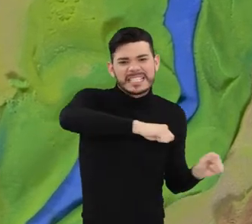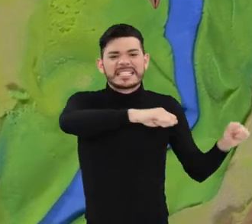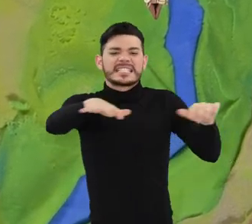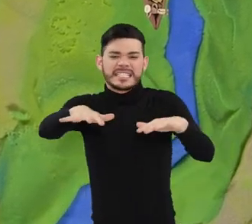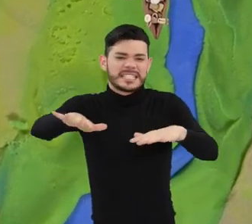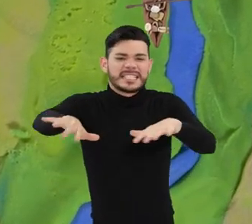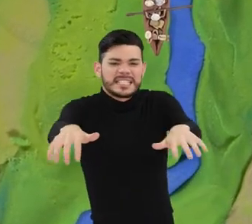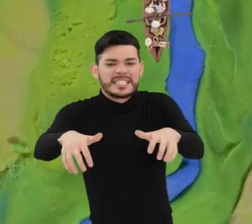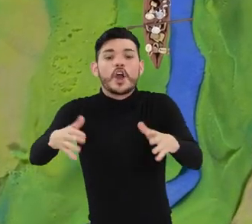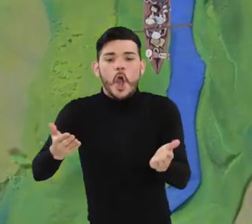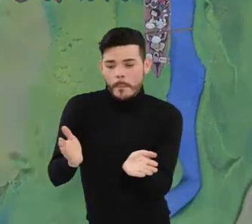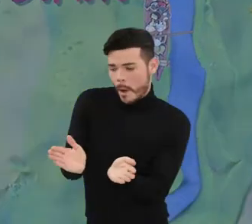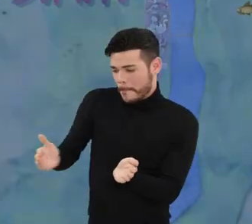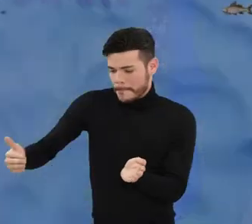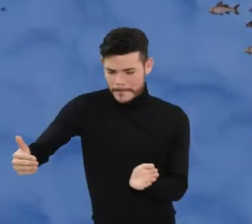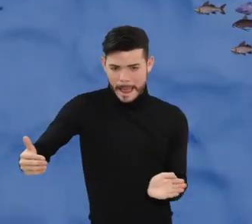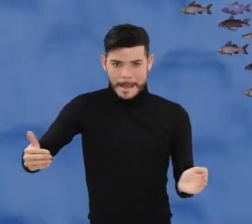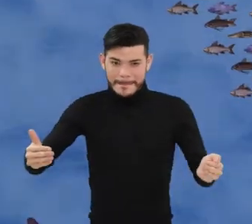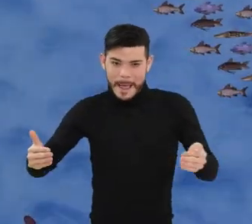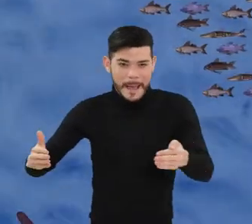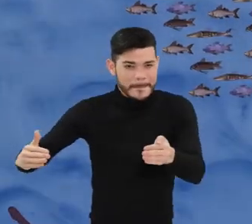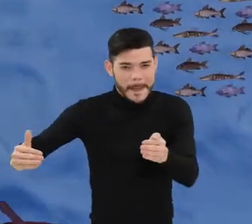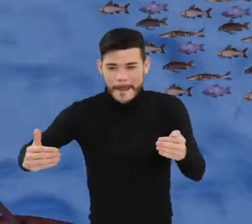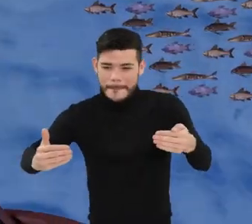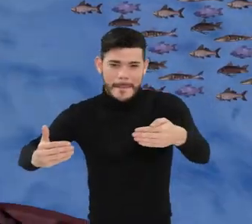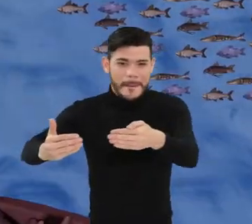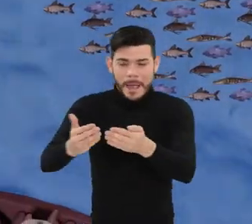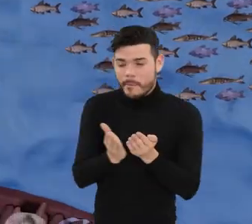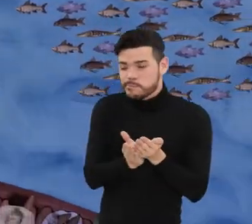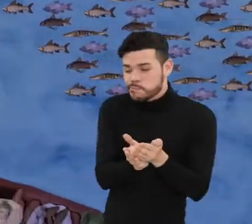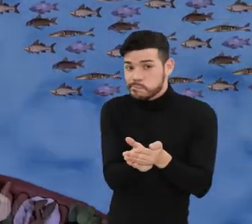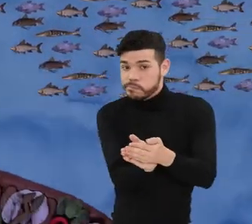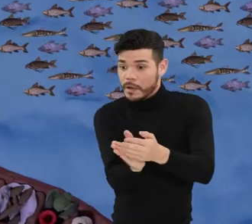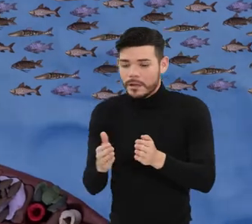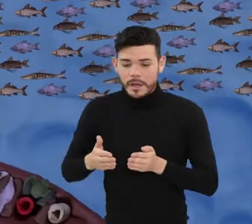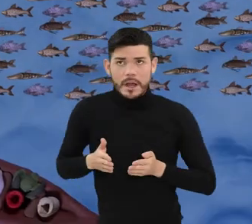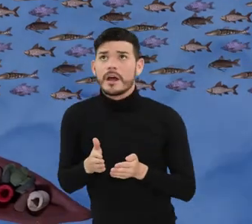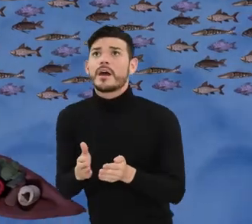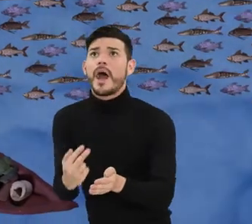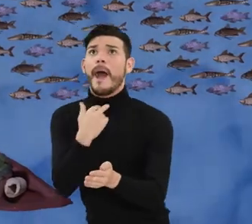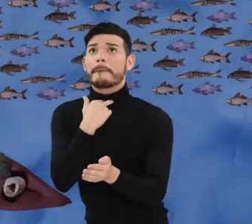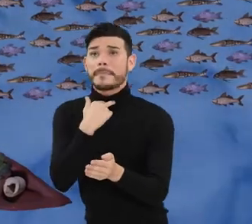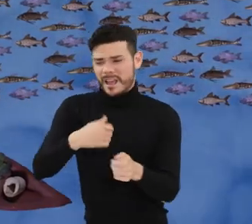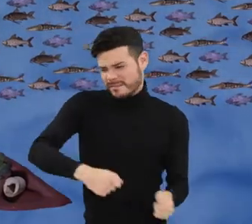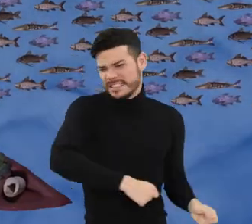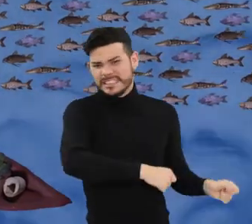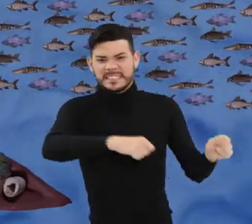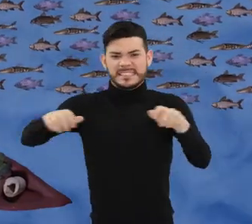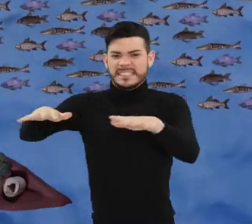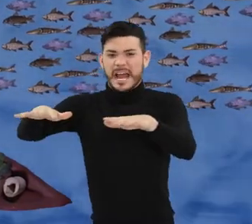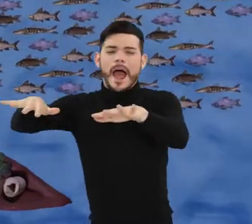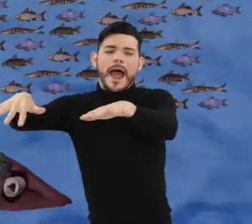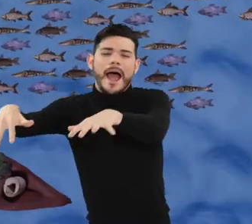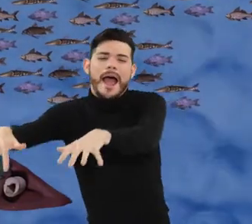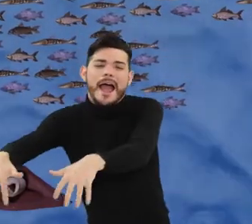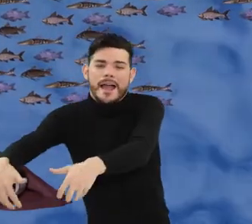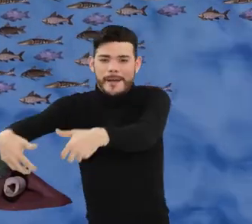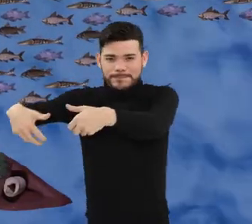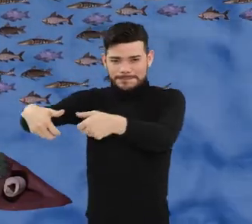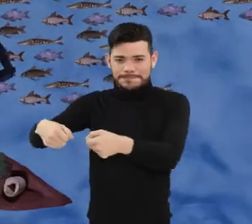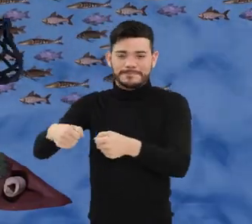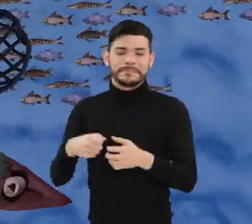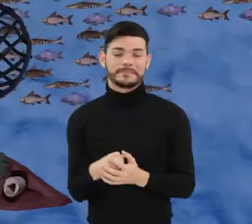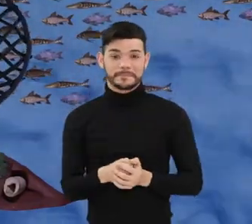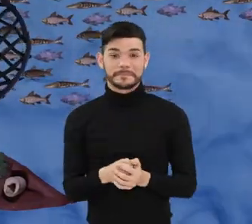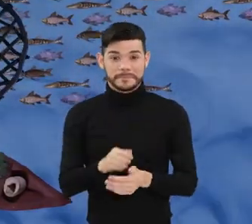corralea, un trabajo de cooperación donde los pescadores forman un cerco con sus canoas y lanzan al tiempo las atarrayas para